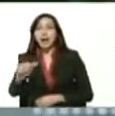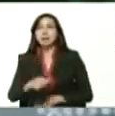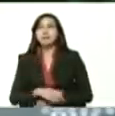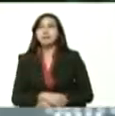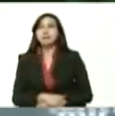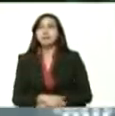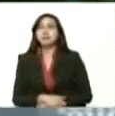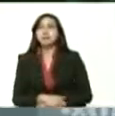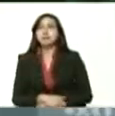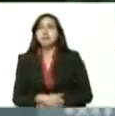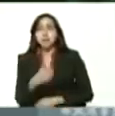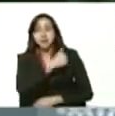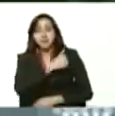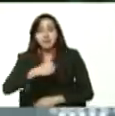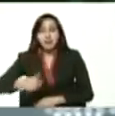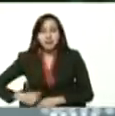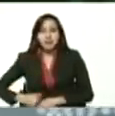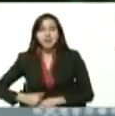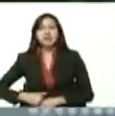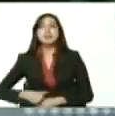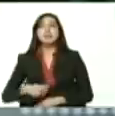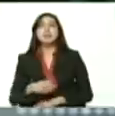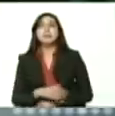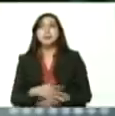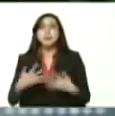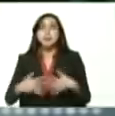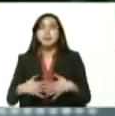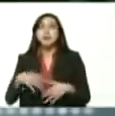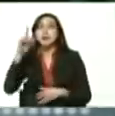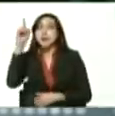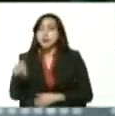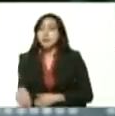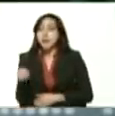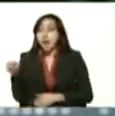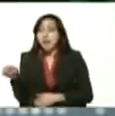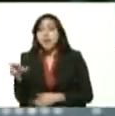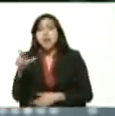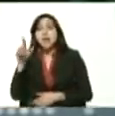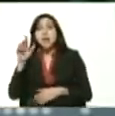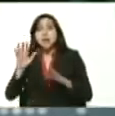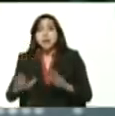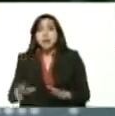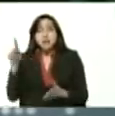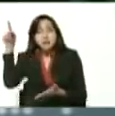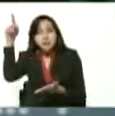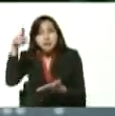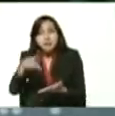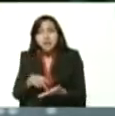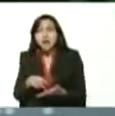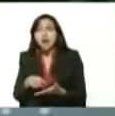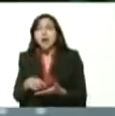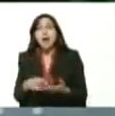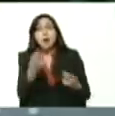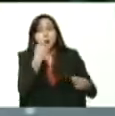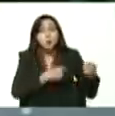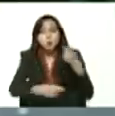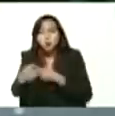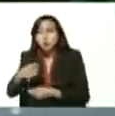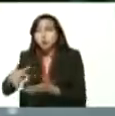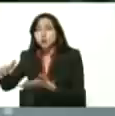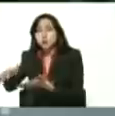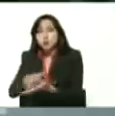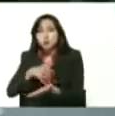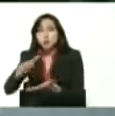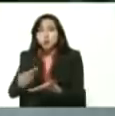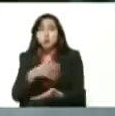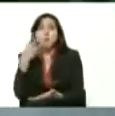Presidente de Pequibem porque ella está en la expoventa agropecuaria